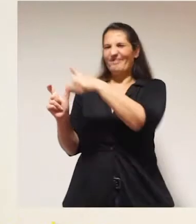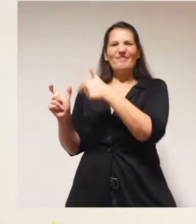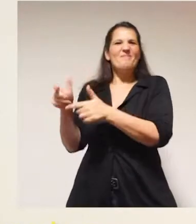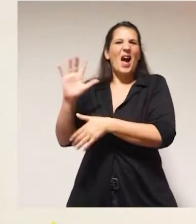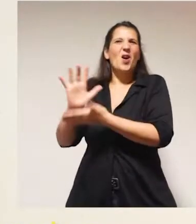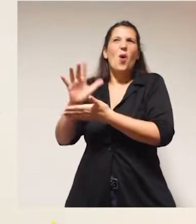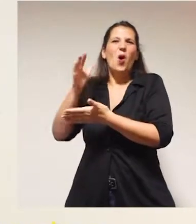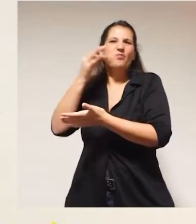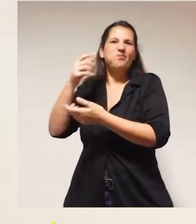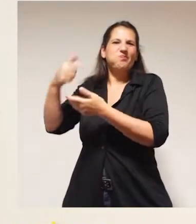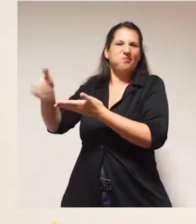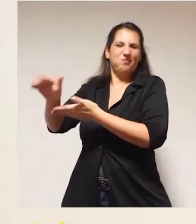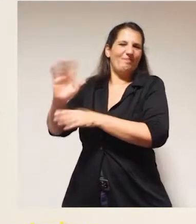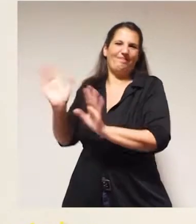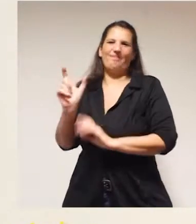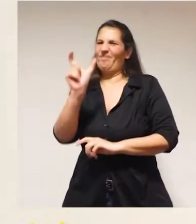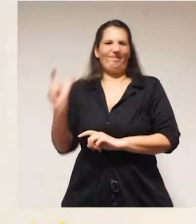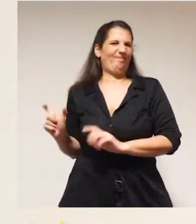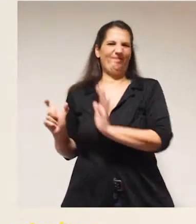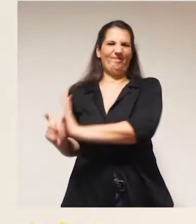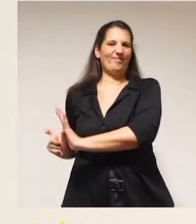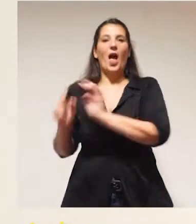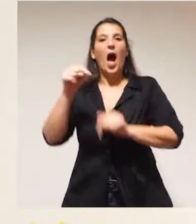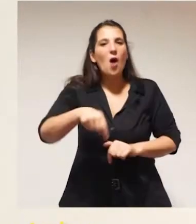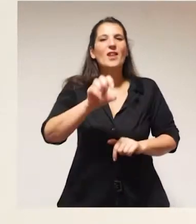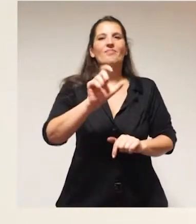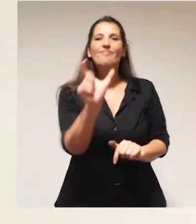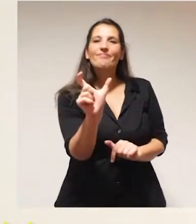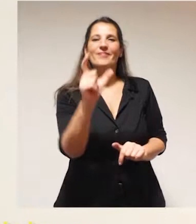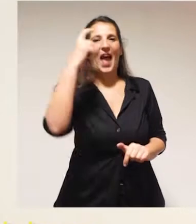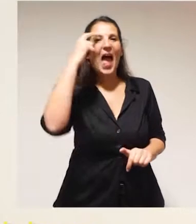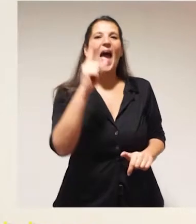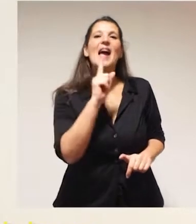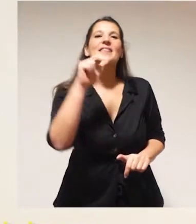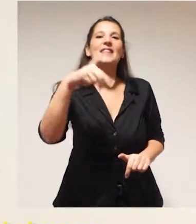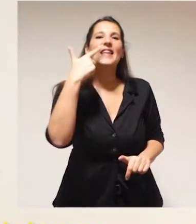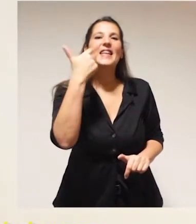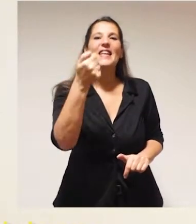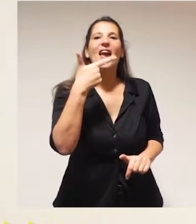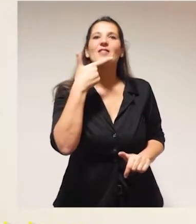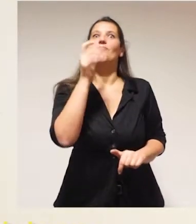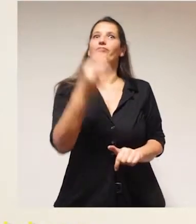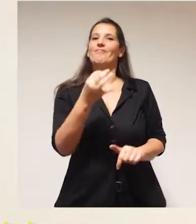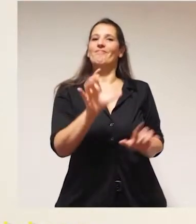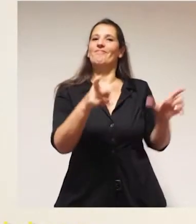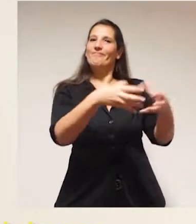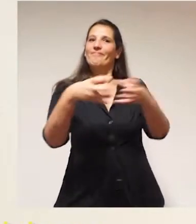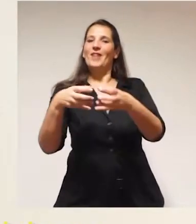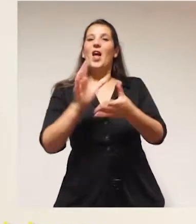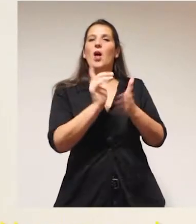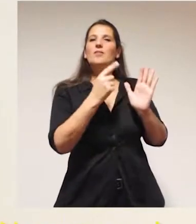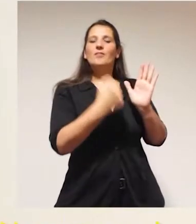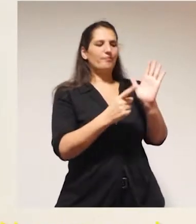literalmente con la concepción del racismo y consideramos que hablamos de etnias. Asimismo, este conjunto de